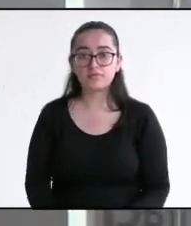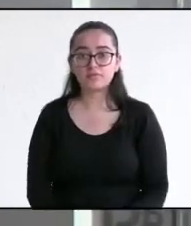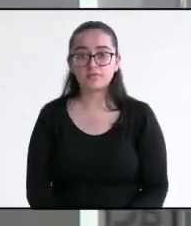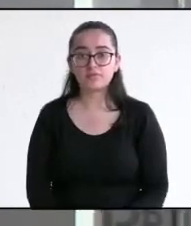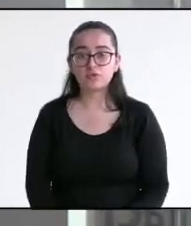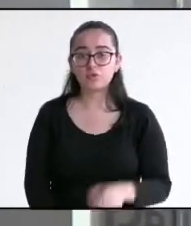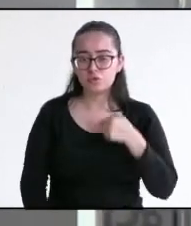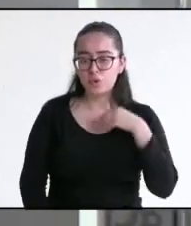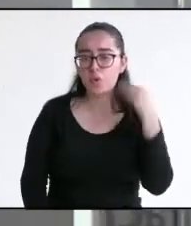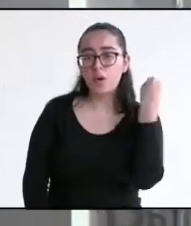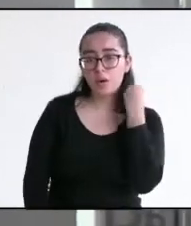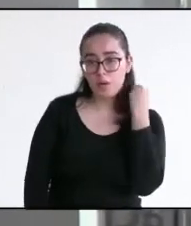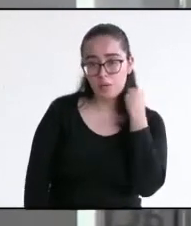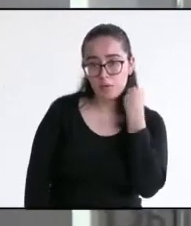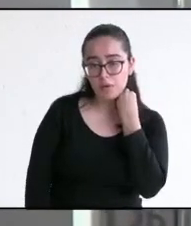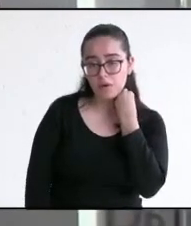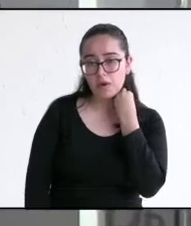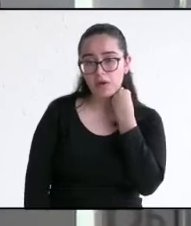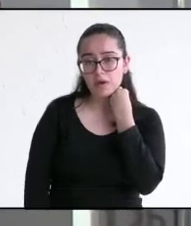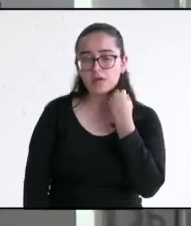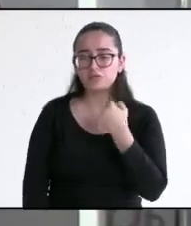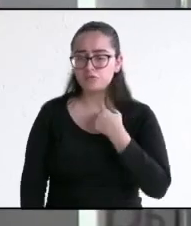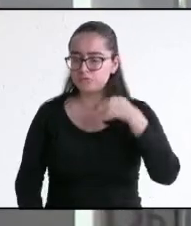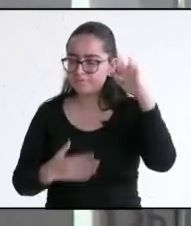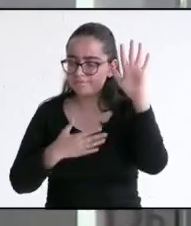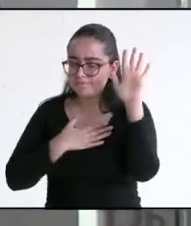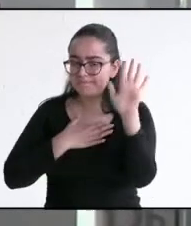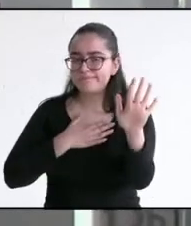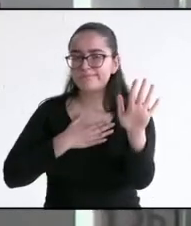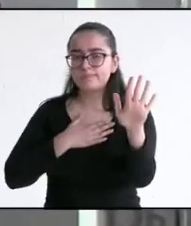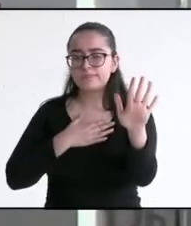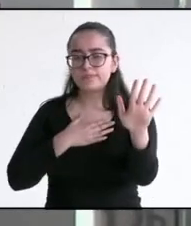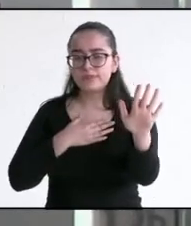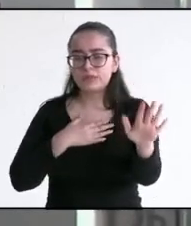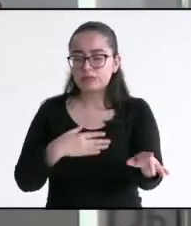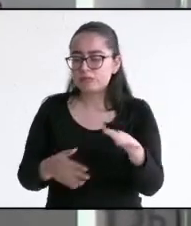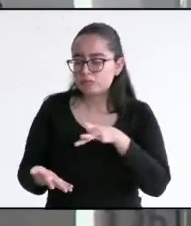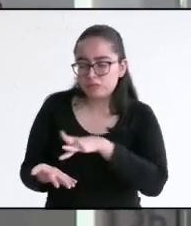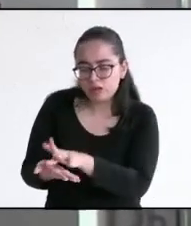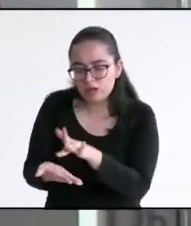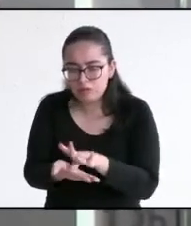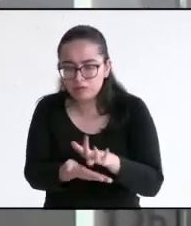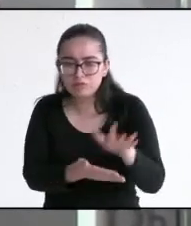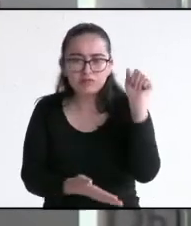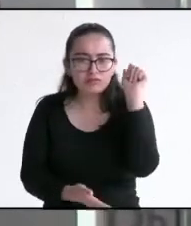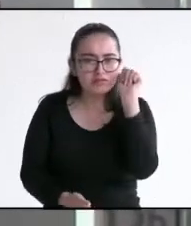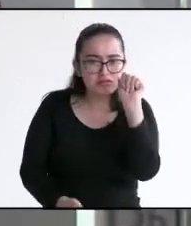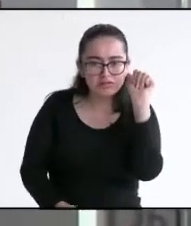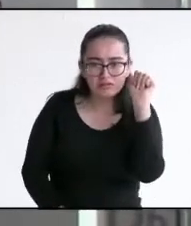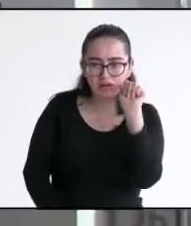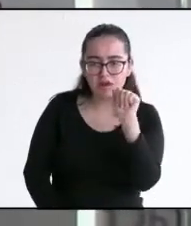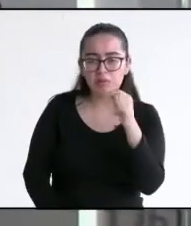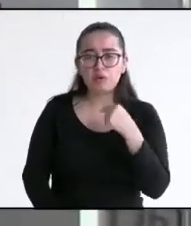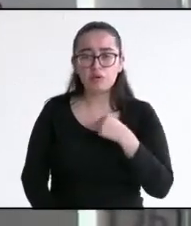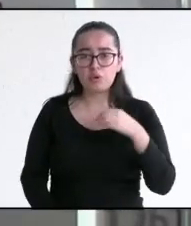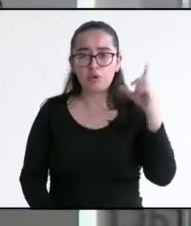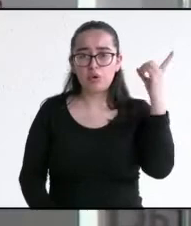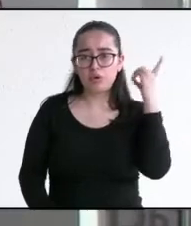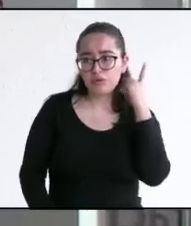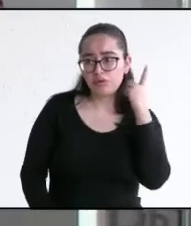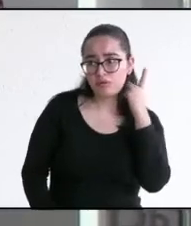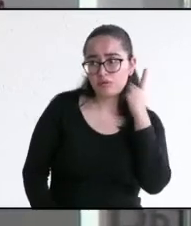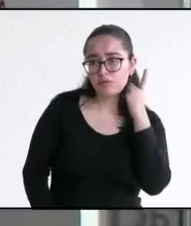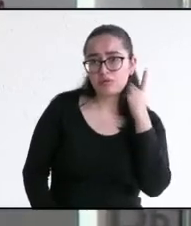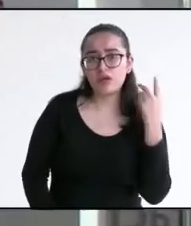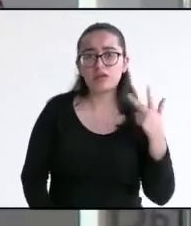carrera de Derecho. Una ciudadana comprometida con las causas sociales. Desde hace más de dos años me desempeño como diputada local del Distrito